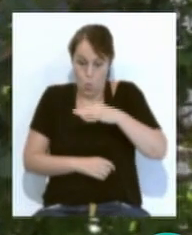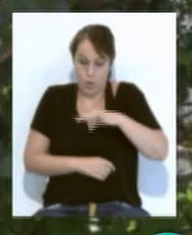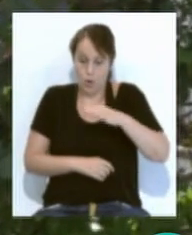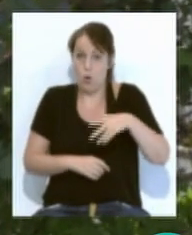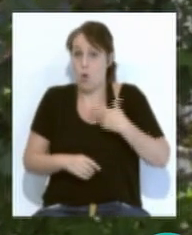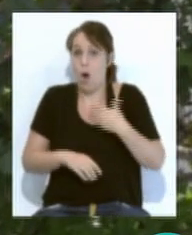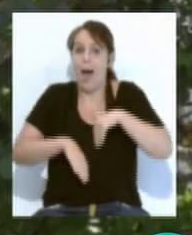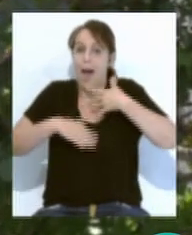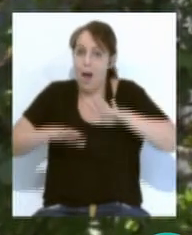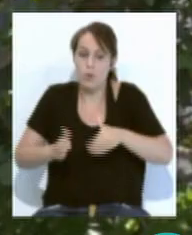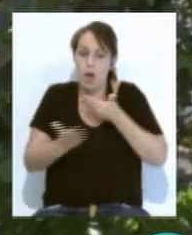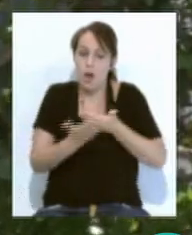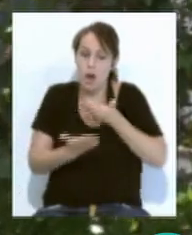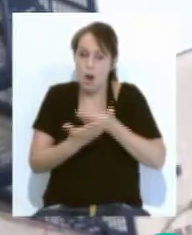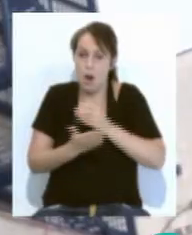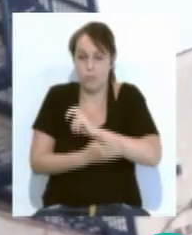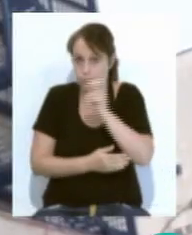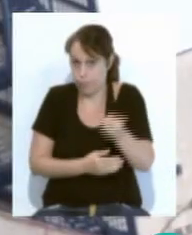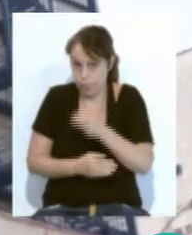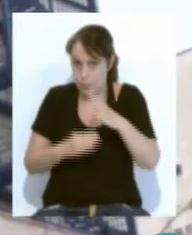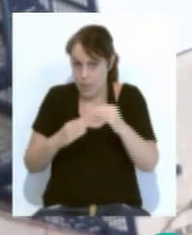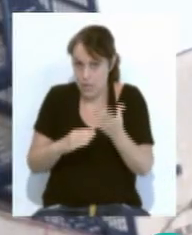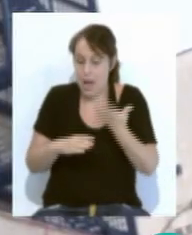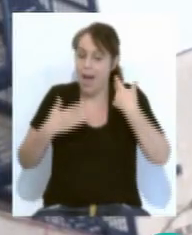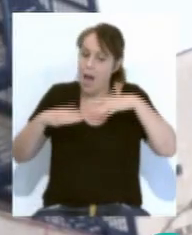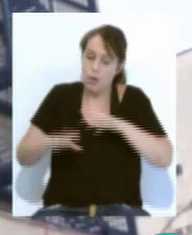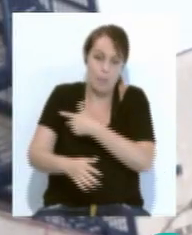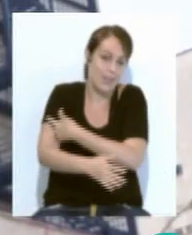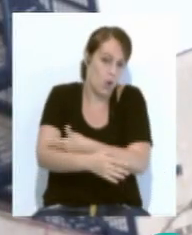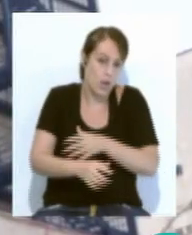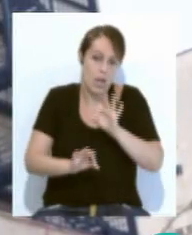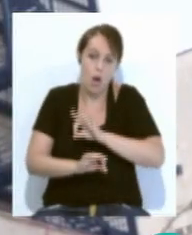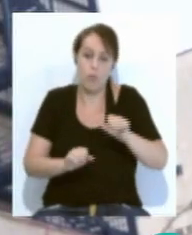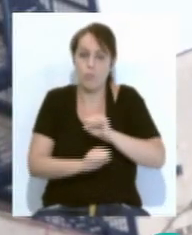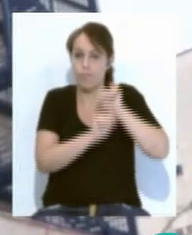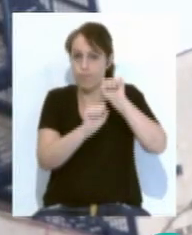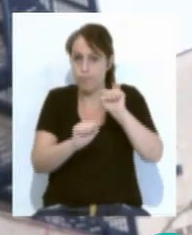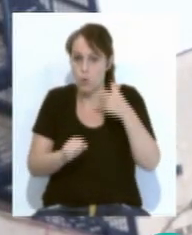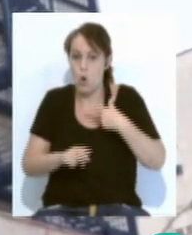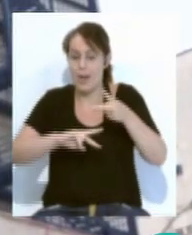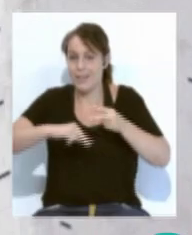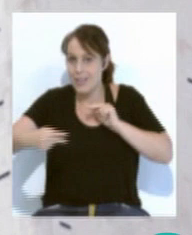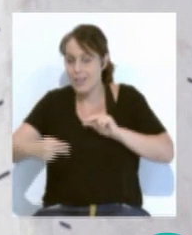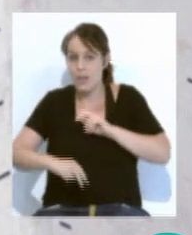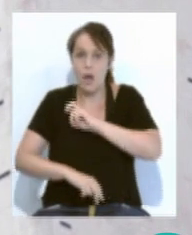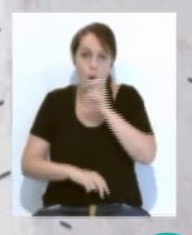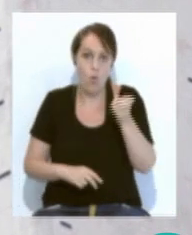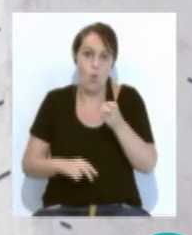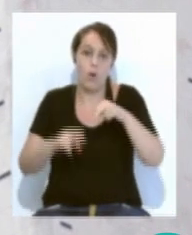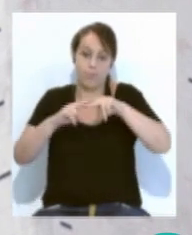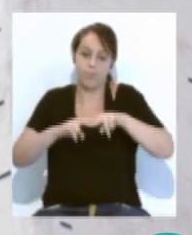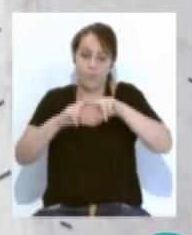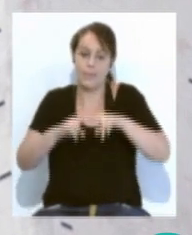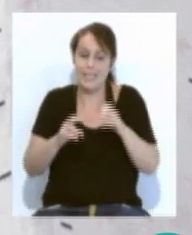peticiones y analíticas realizadas a un paciente, sean dematología, inmunología, microbiología, genética o análisis